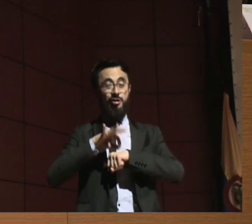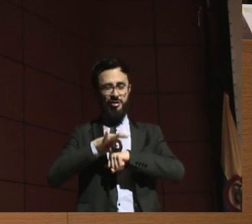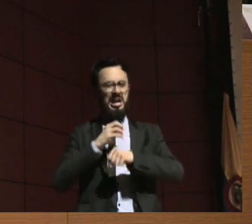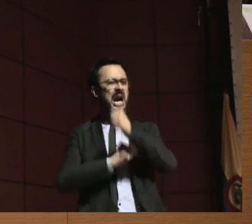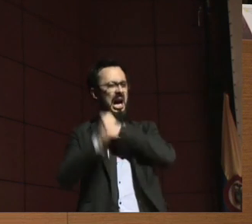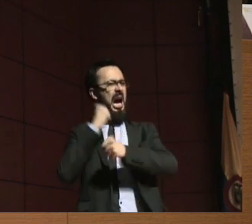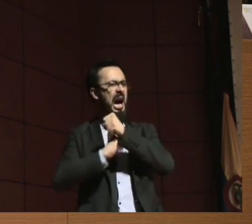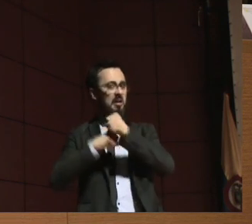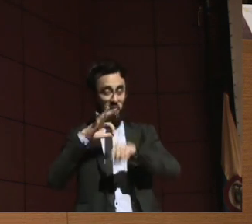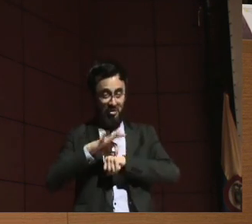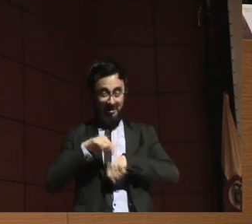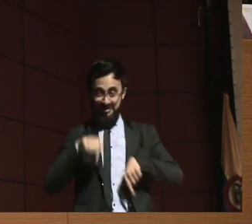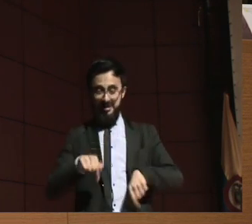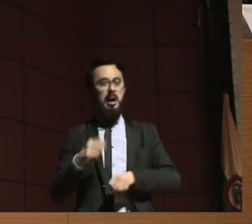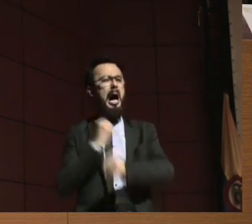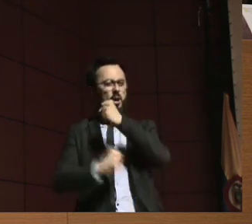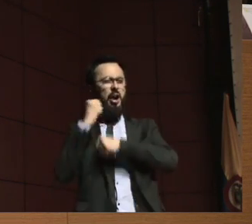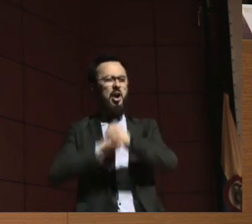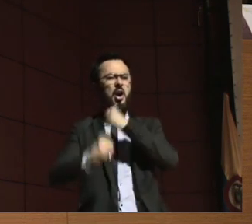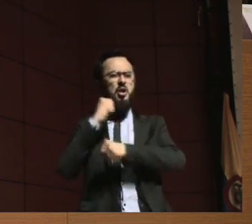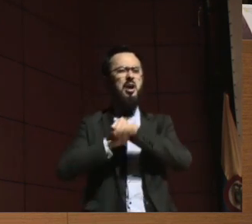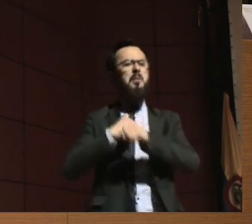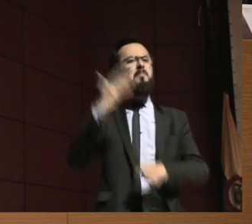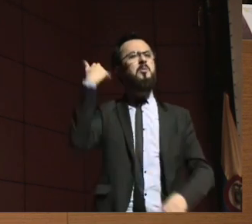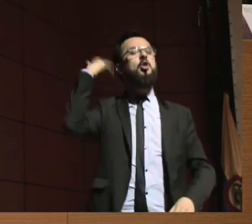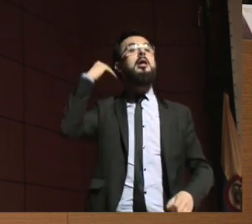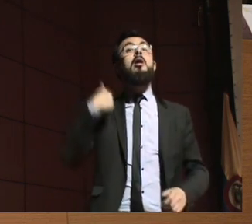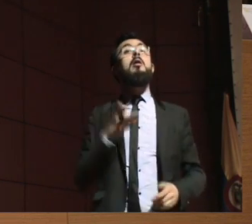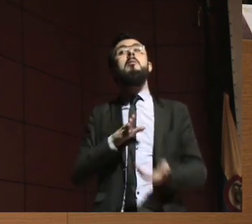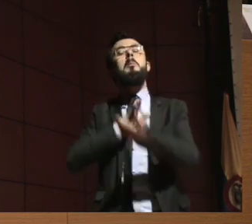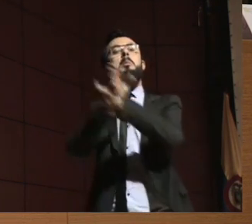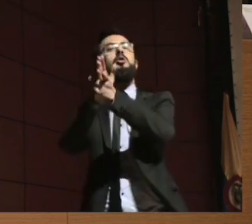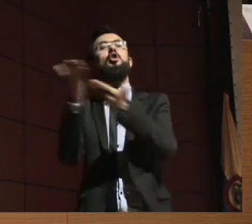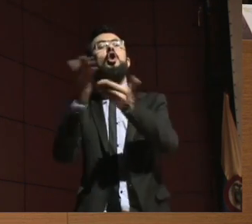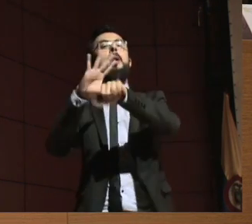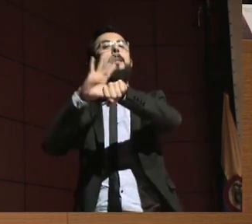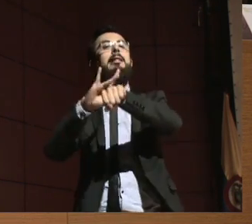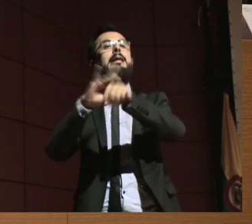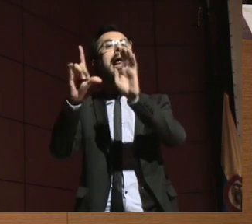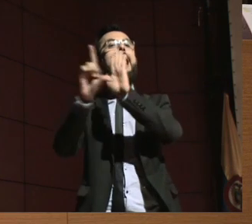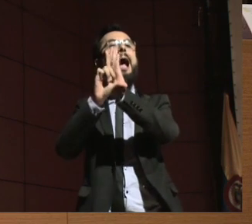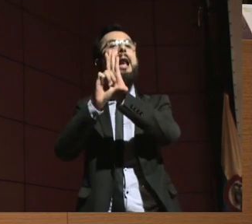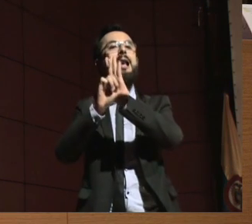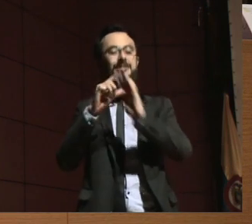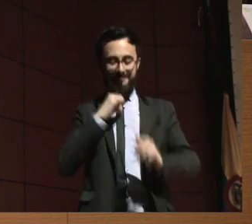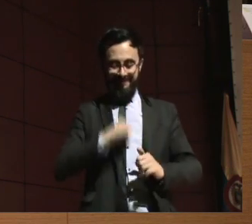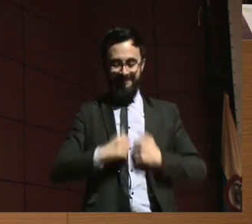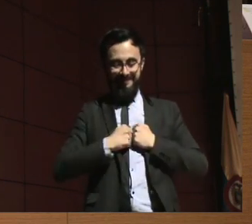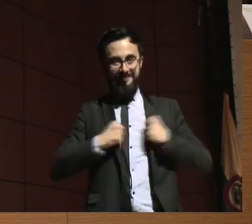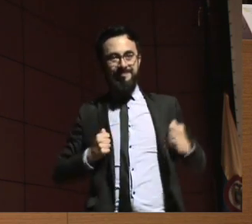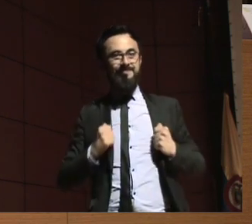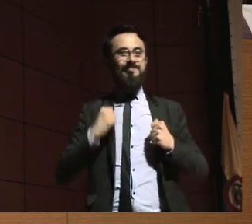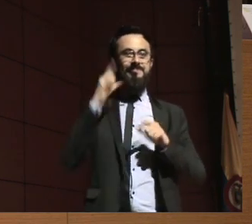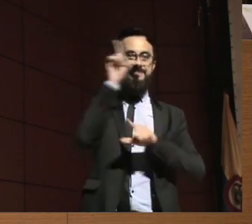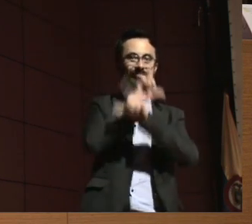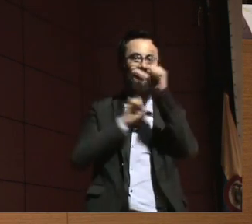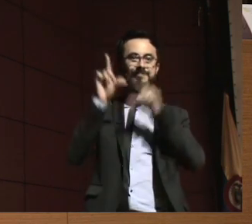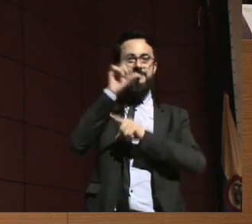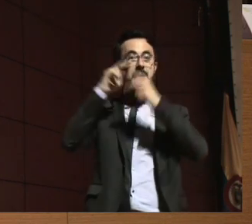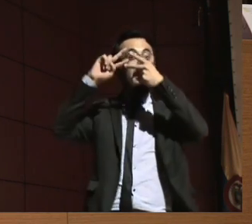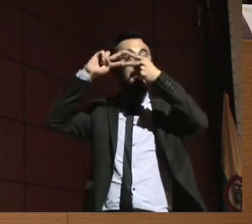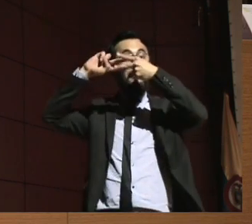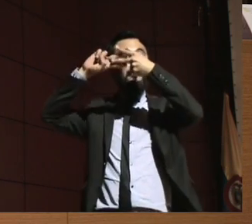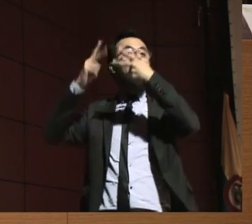medicina legal no había intérpretes de manera que le hicieron el examen yo no sé cómo. y finalmente la declaran